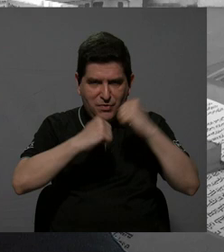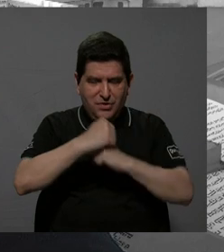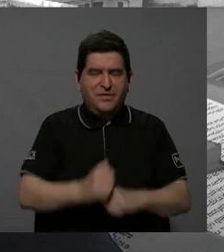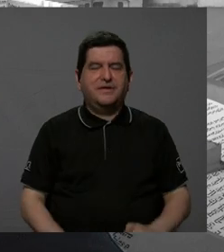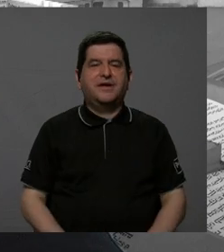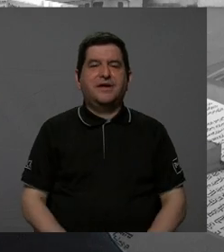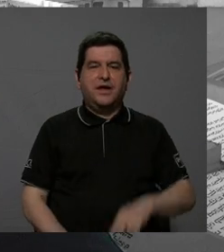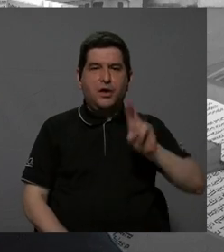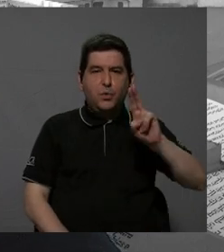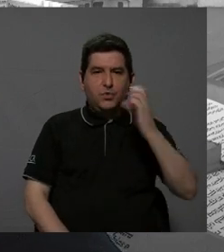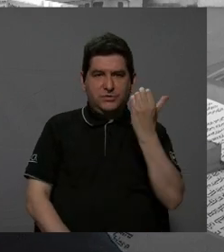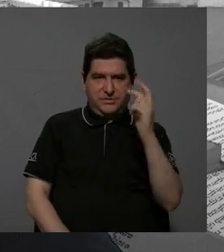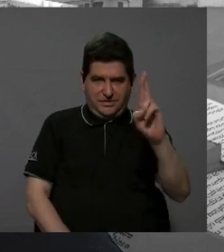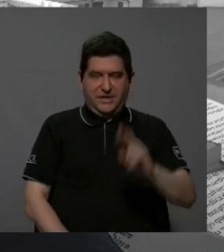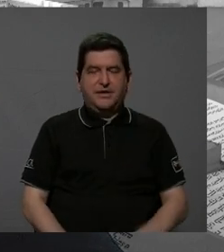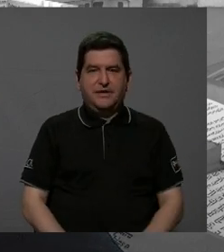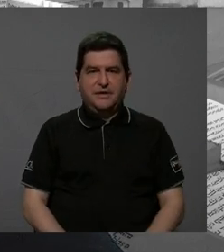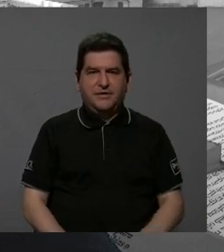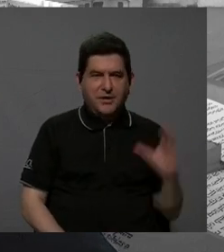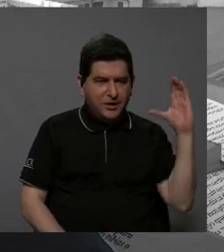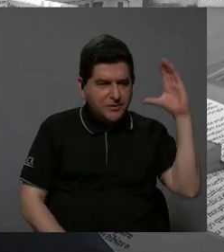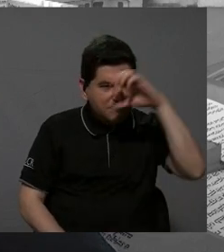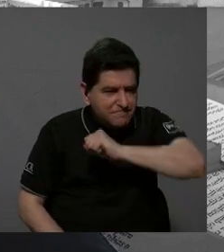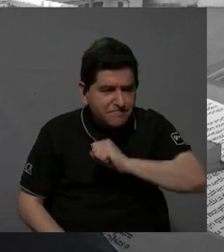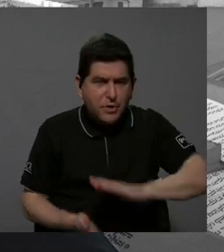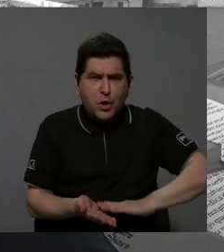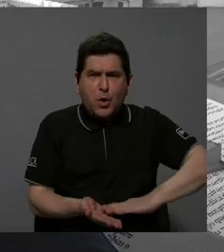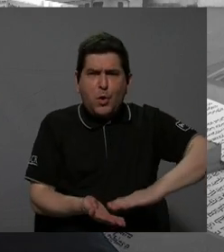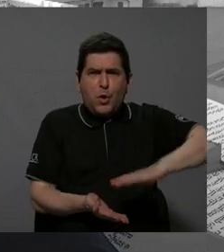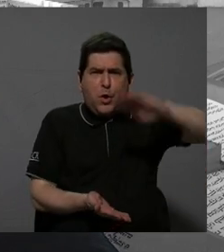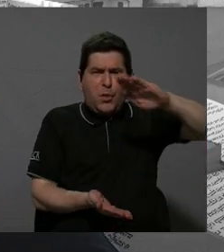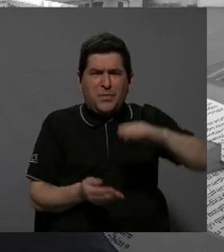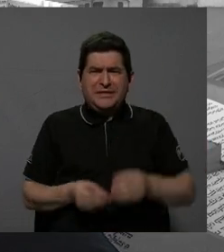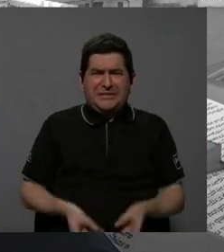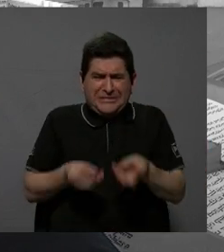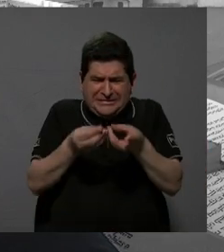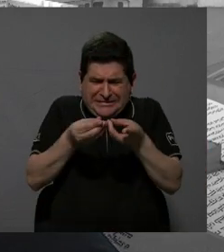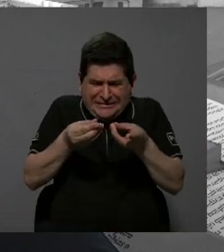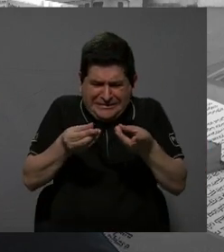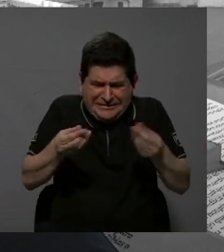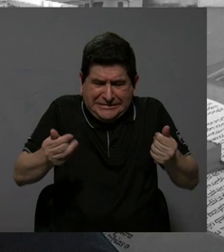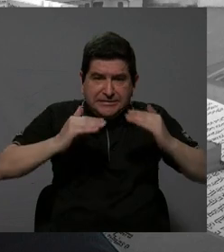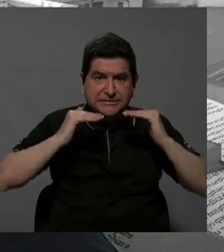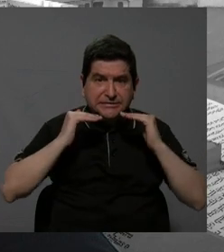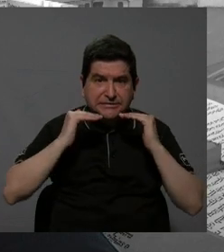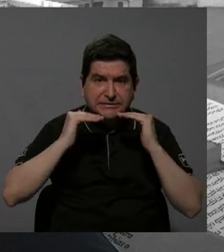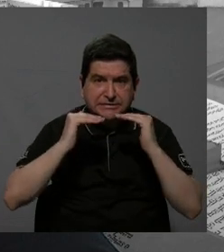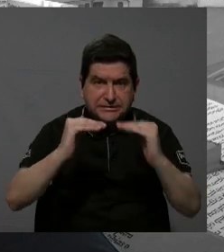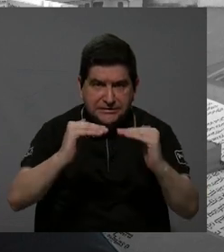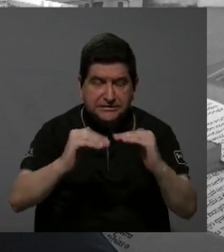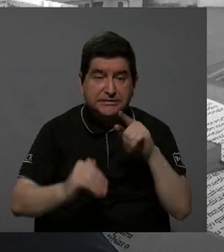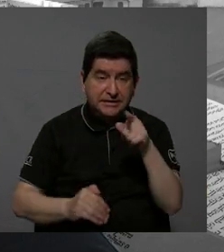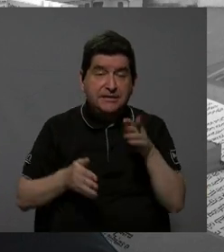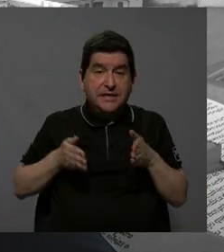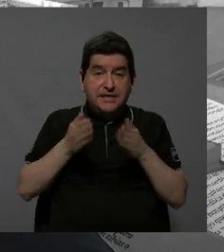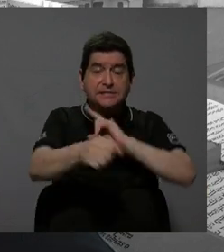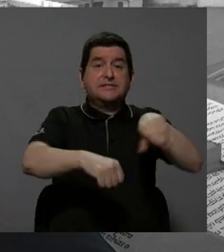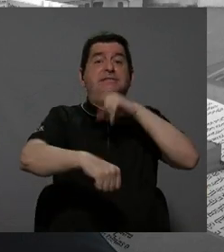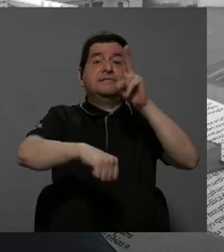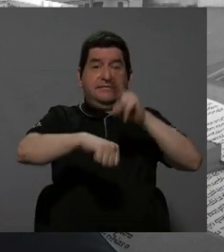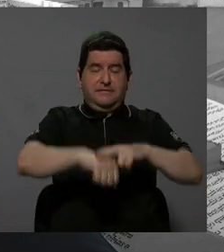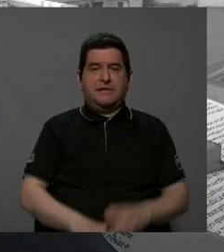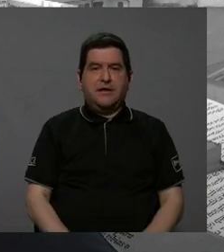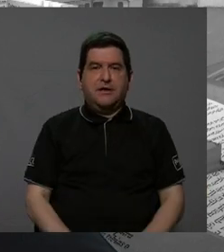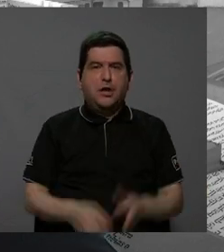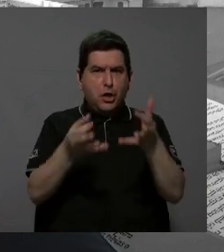la NAME de la UCR, detectó un aumento en el deterioro del pavimento de esta Ruta Nacional.